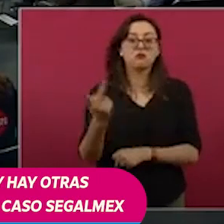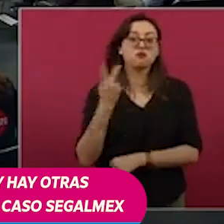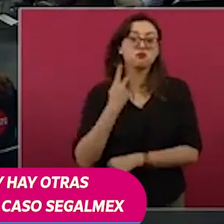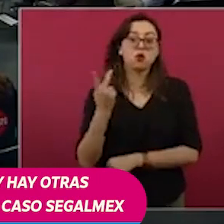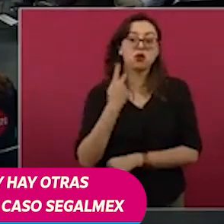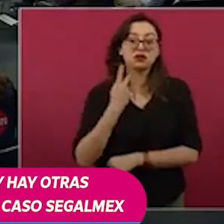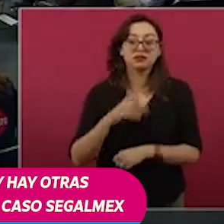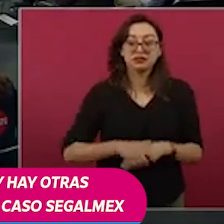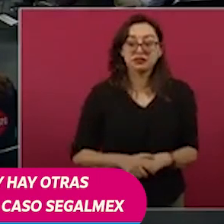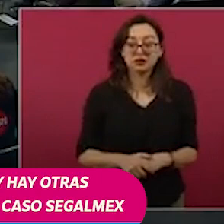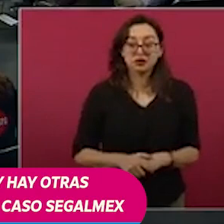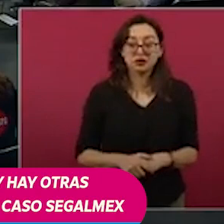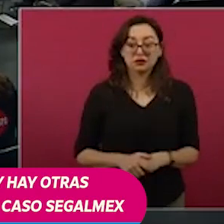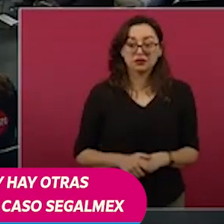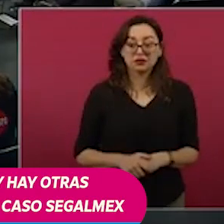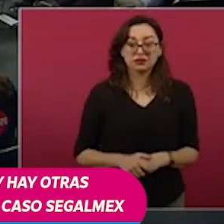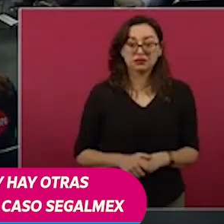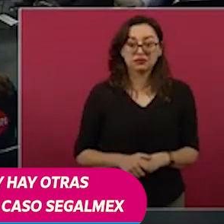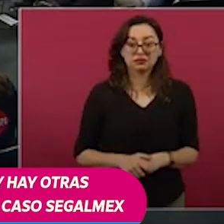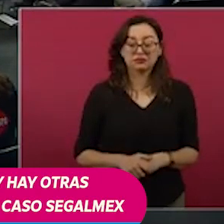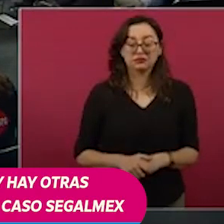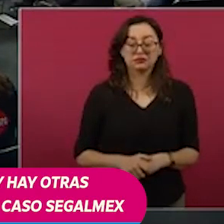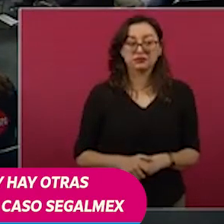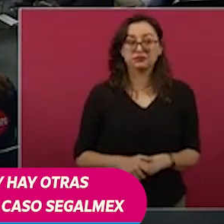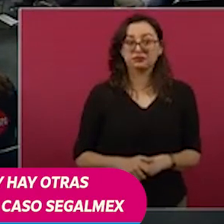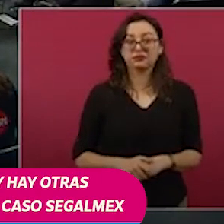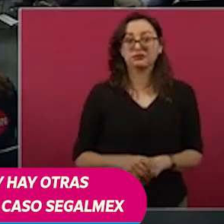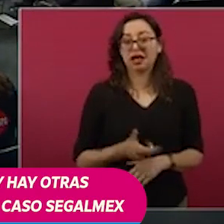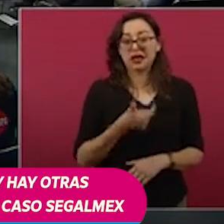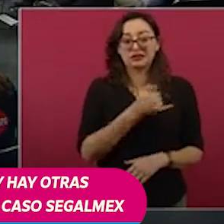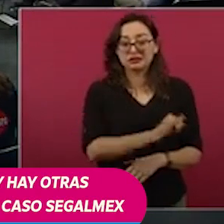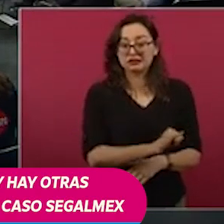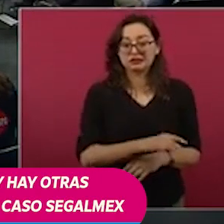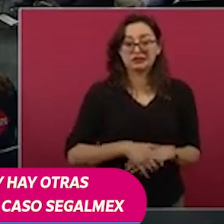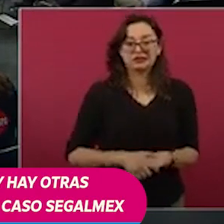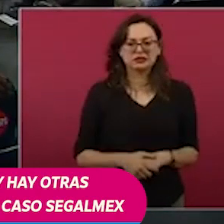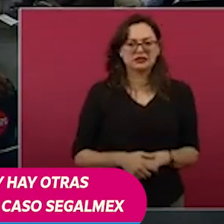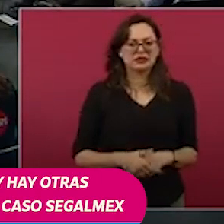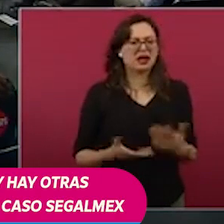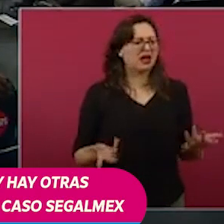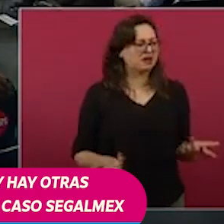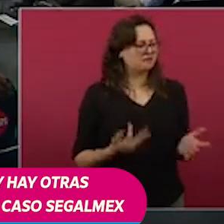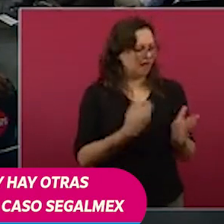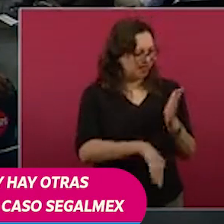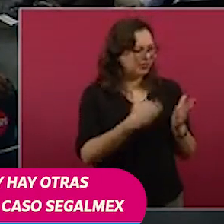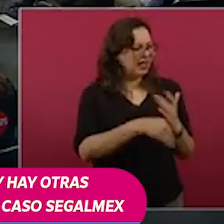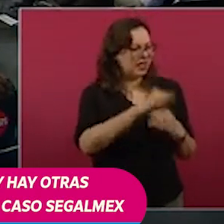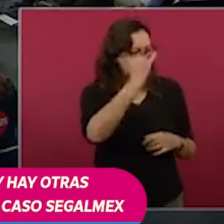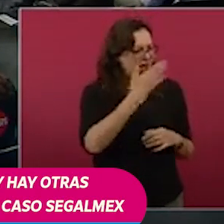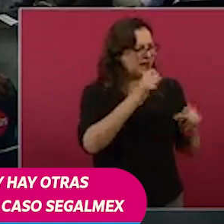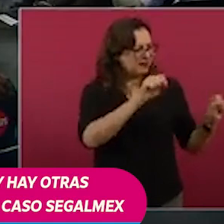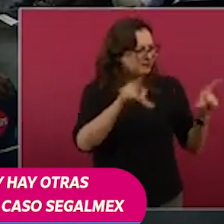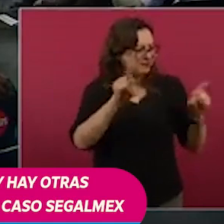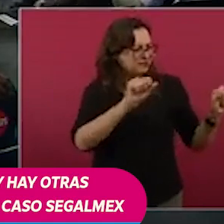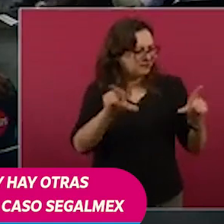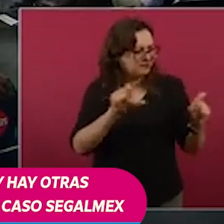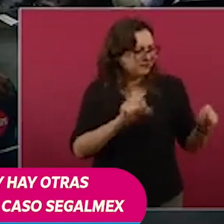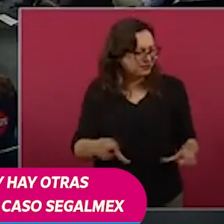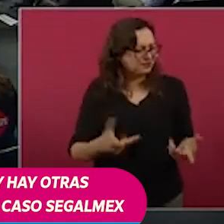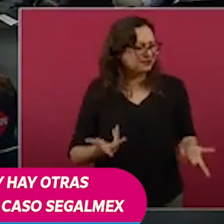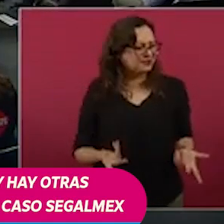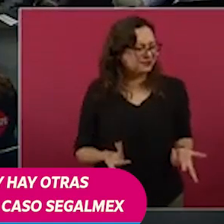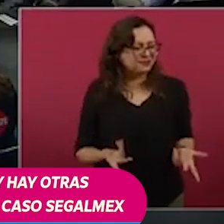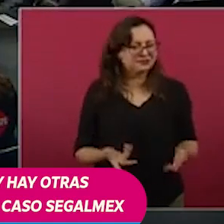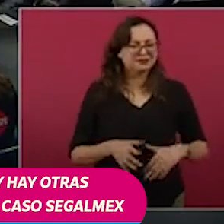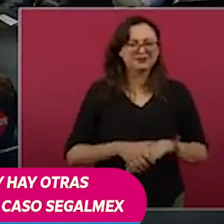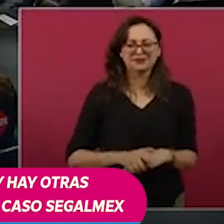Ahorita les voy a explicar en una imagen. Ah, me faltó la de los conservadores. A ver, ponla la los conservadores. Y les voy